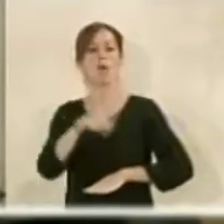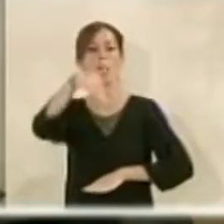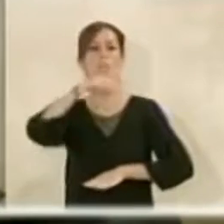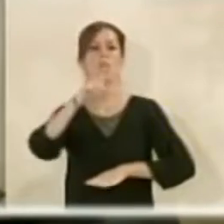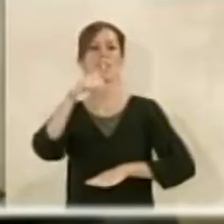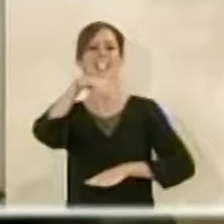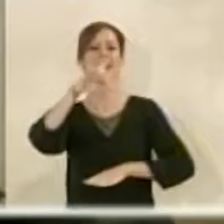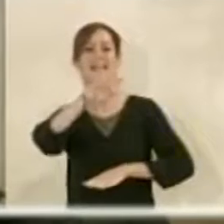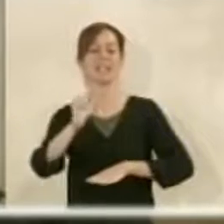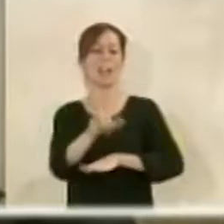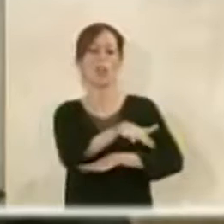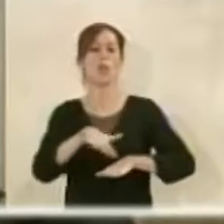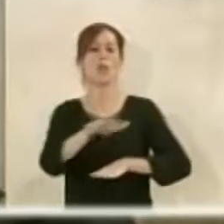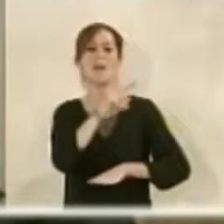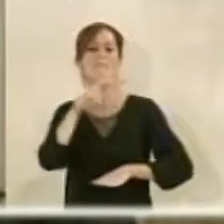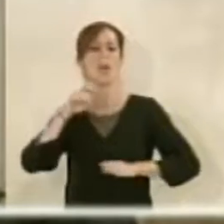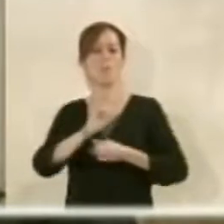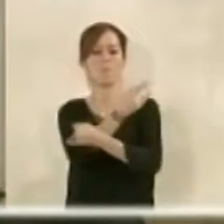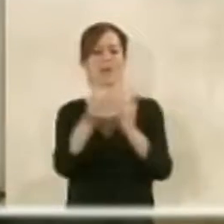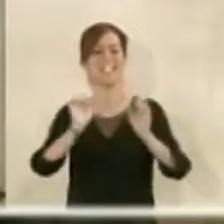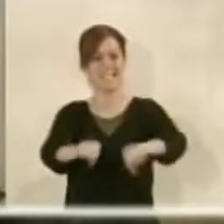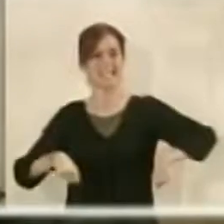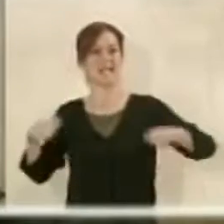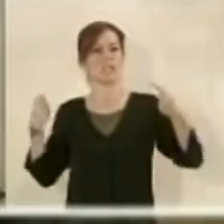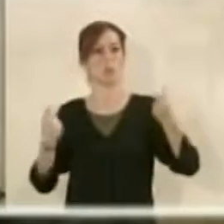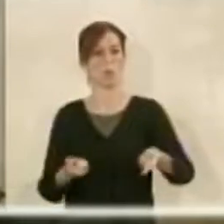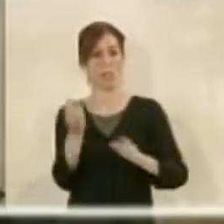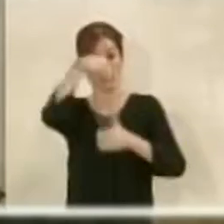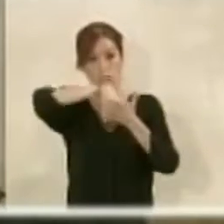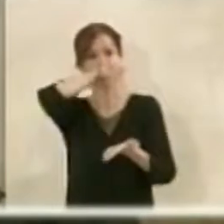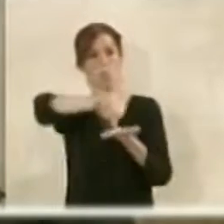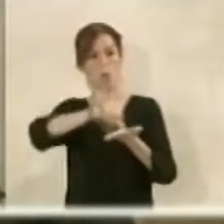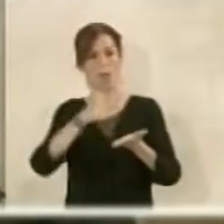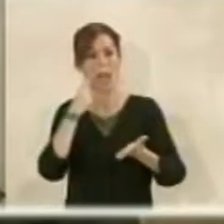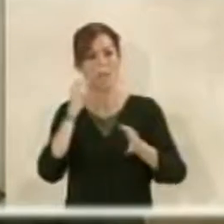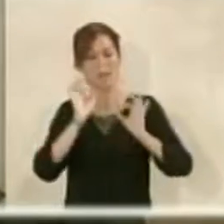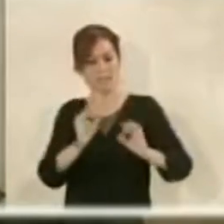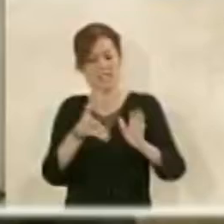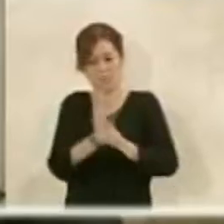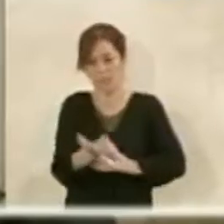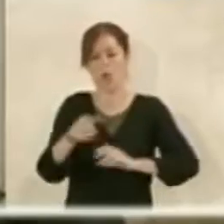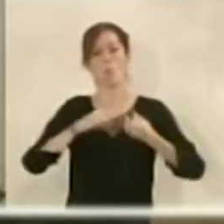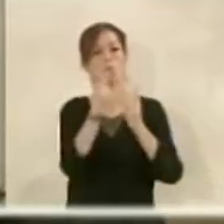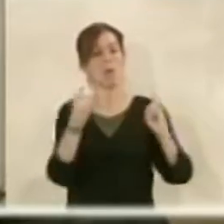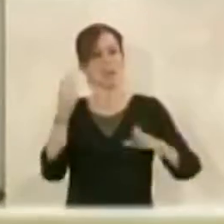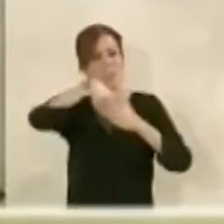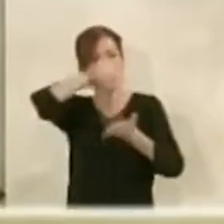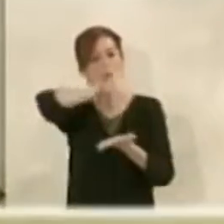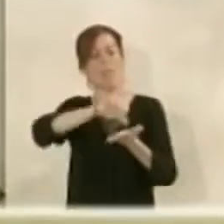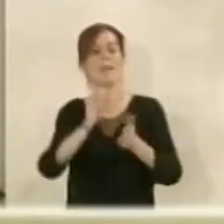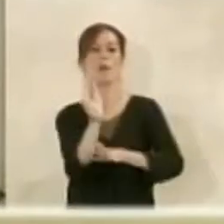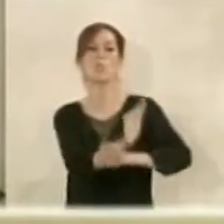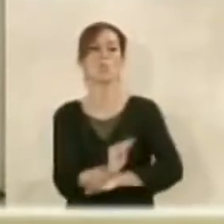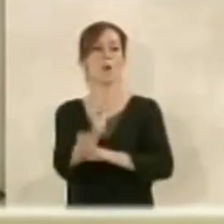como un entorno, el gran parque natural que tiene que ser dentro de la ciudad, ese gran parque periurbano con esa conservación y